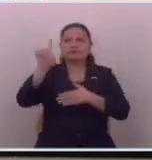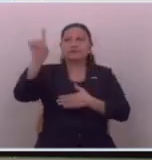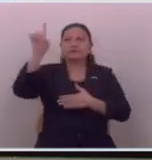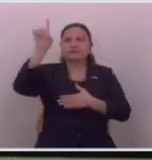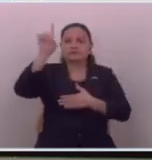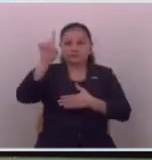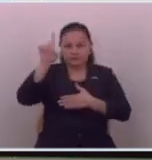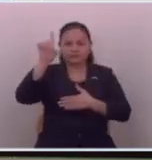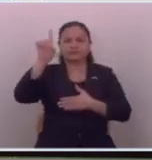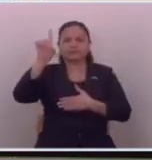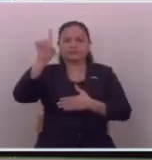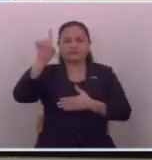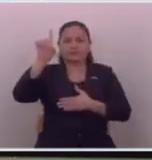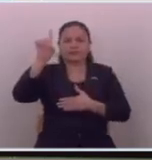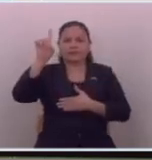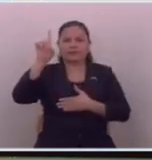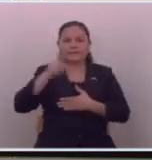Dios